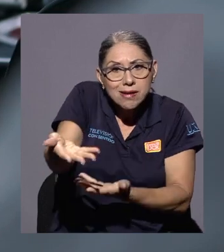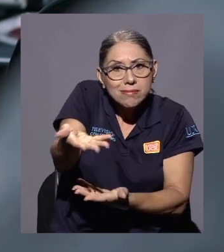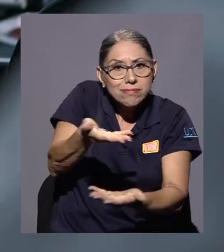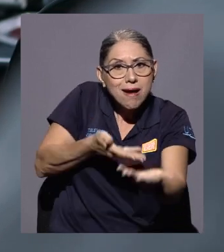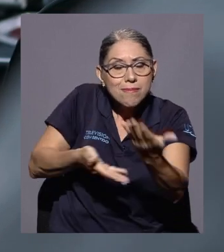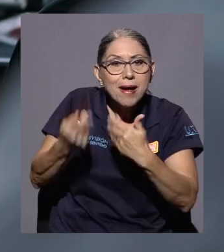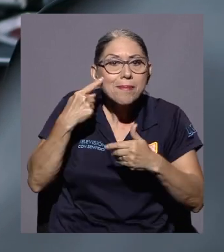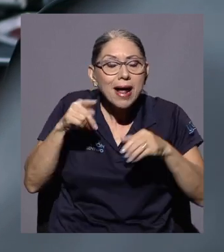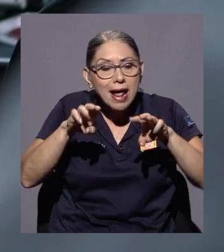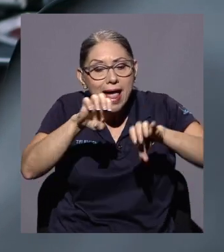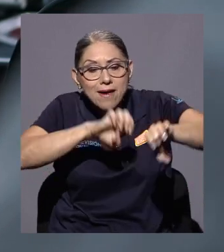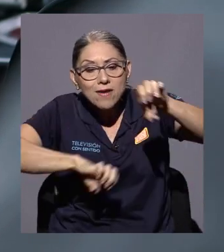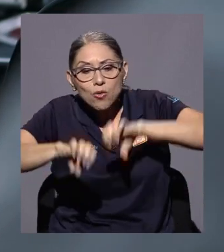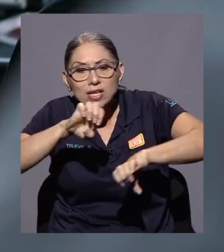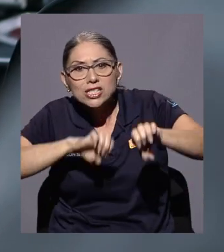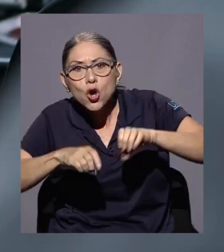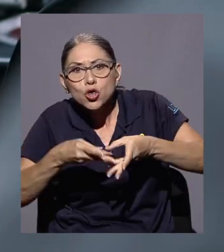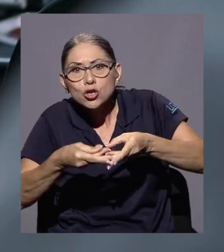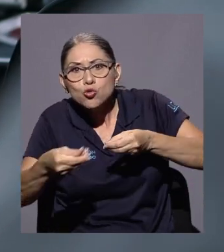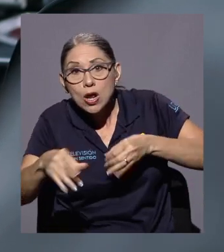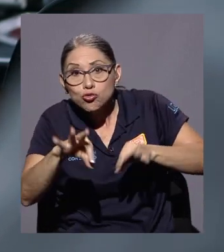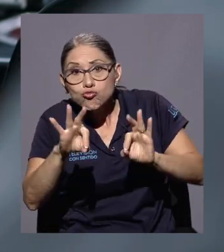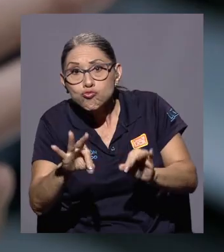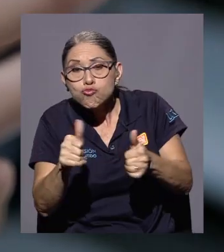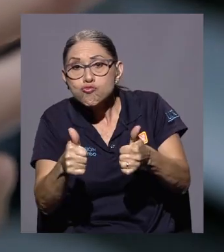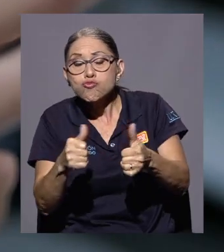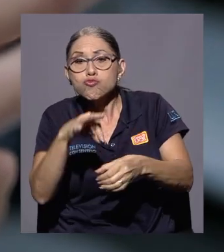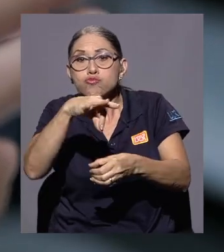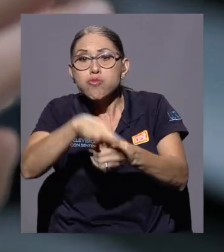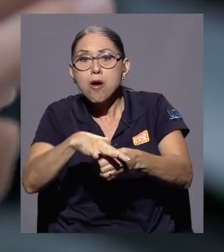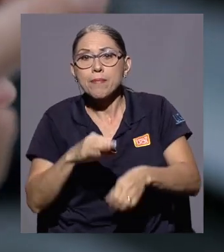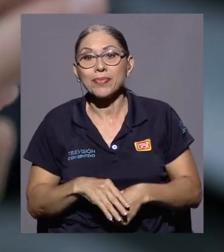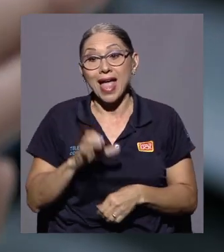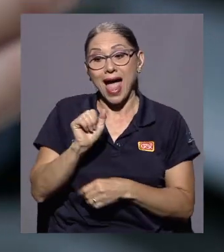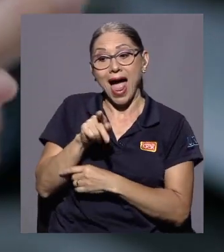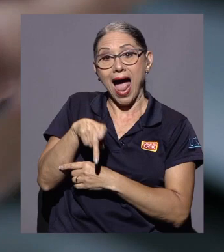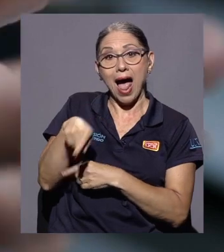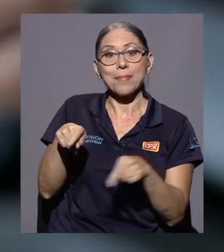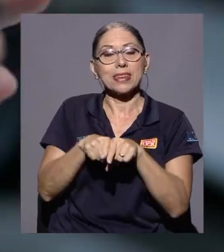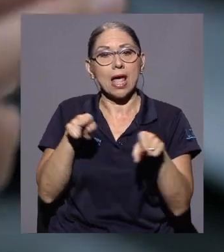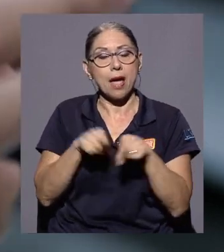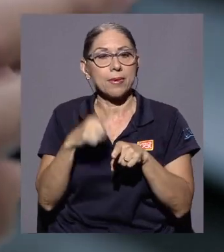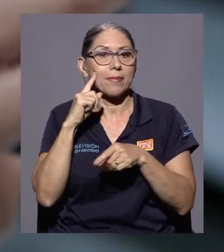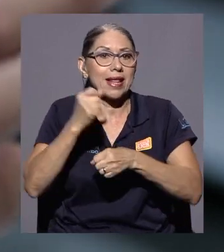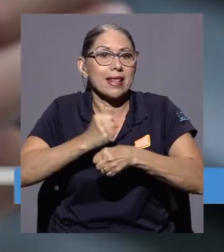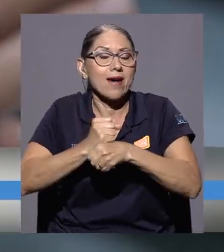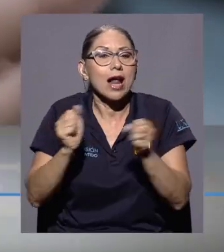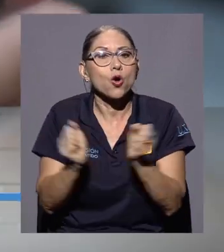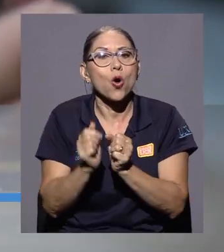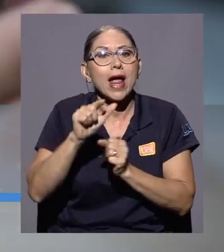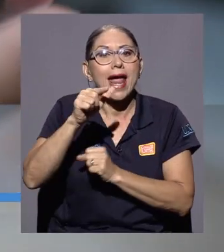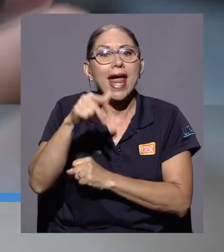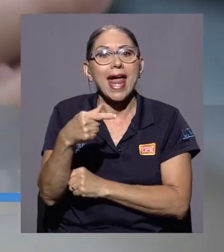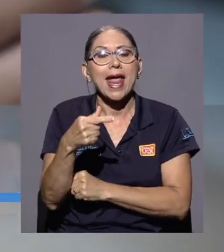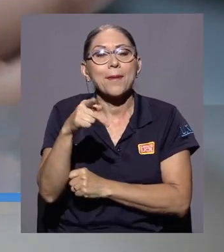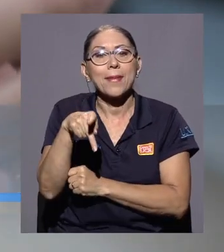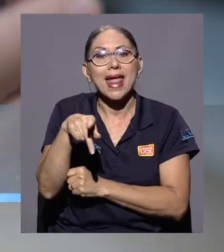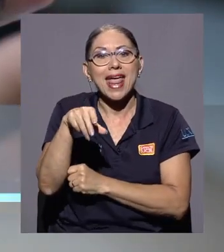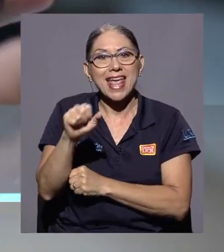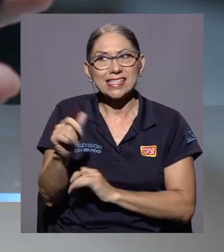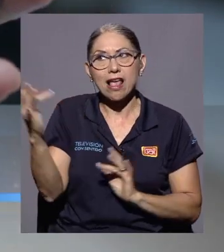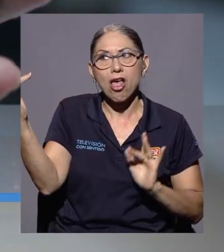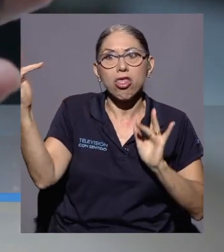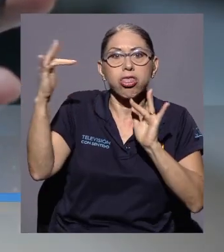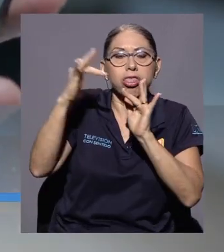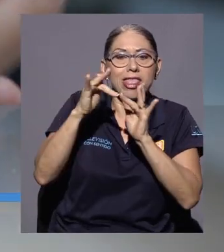es la evaluación de la fertilidad de los suelos. La app también está diseñada para que trabaje con el GPS del celular y